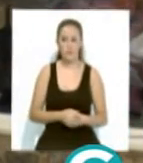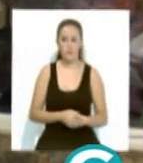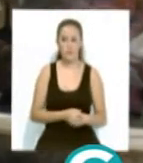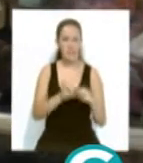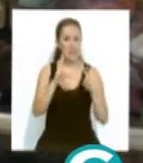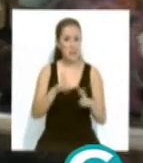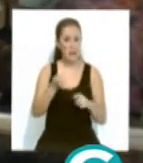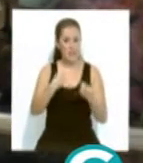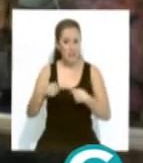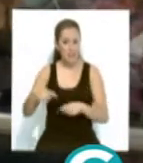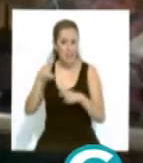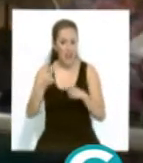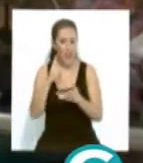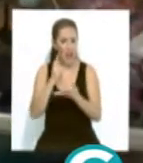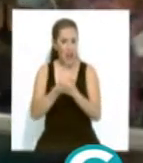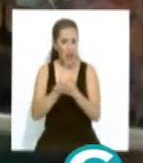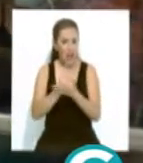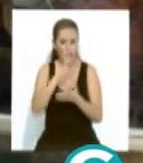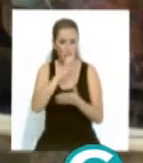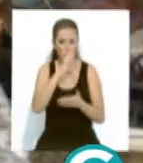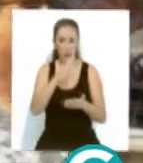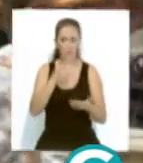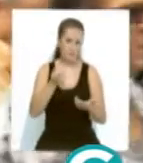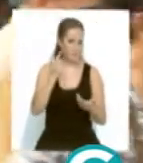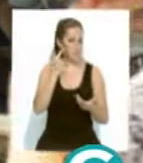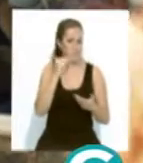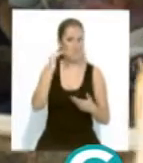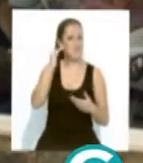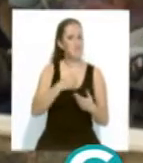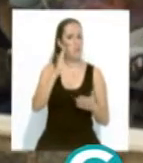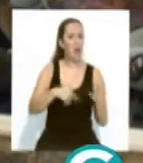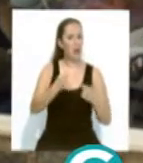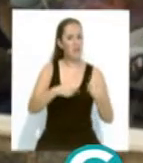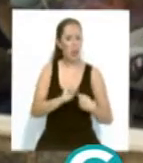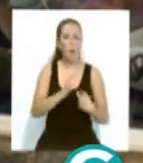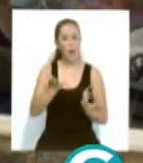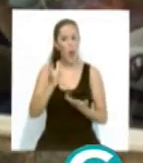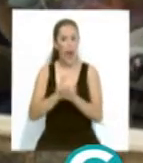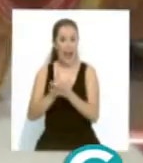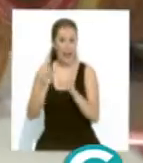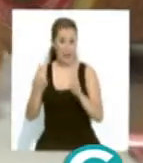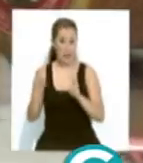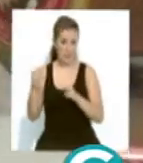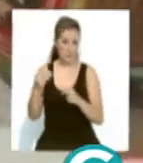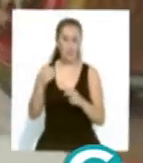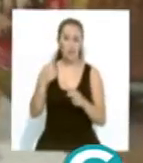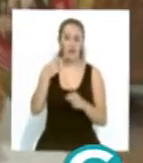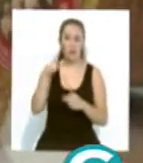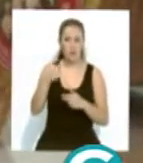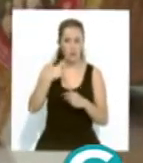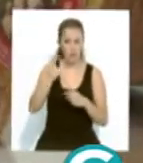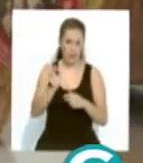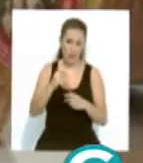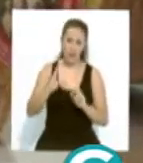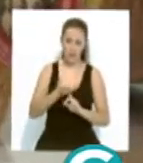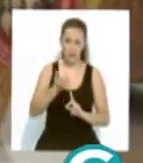decaído, absolutamente nada. Las ventas de la carne mechada se han notado un poquillo, pero no demasiado. Se notó un poquillo,